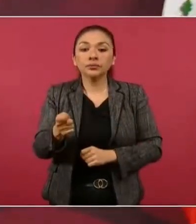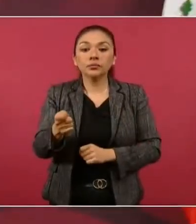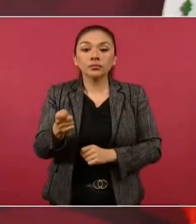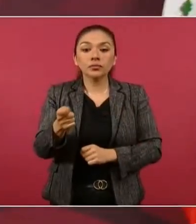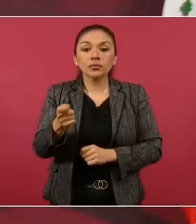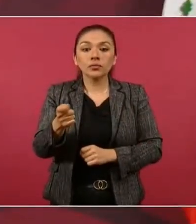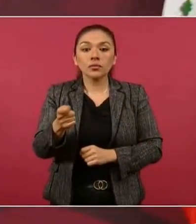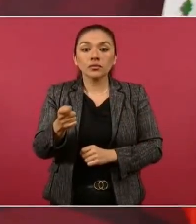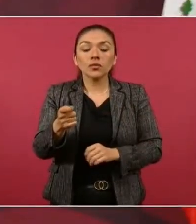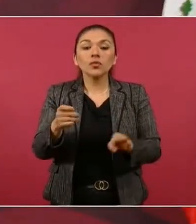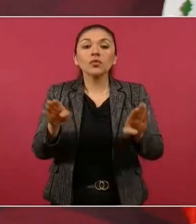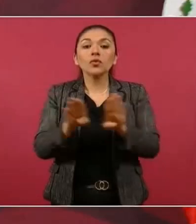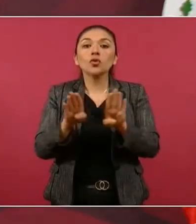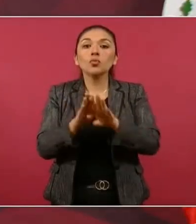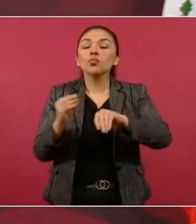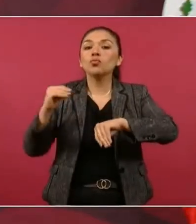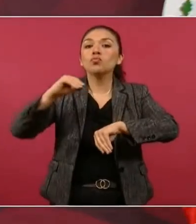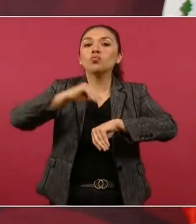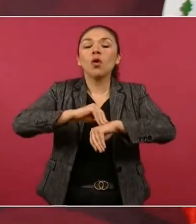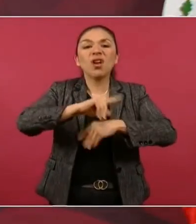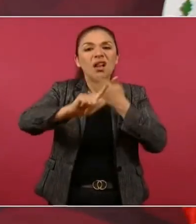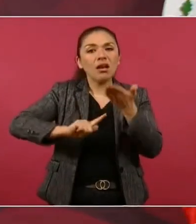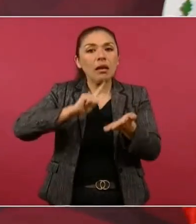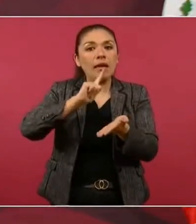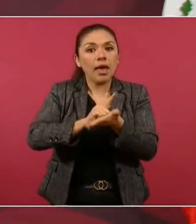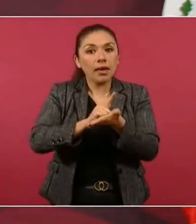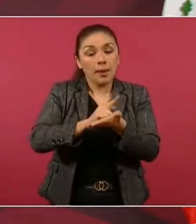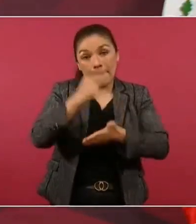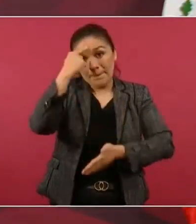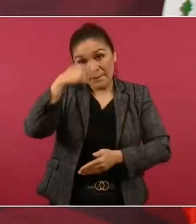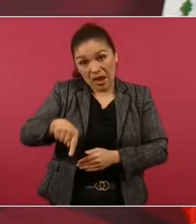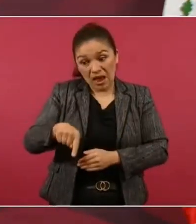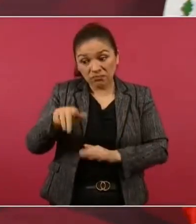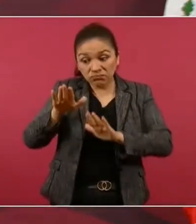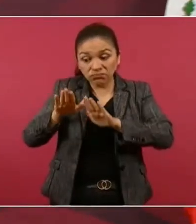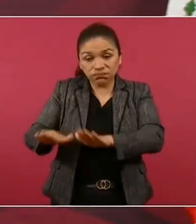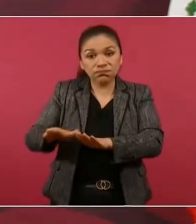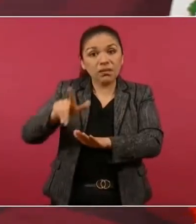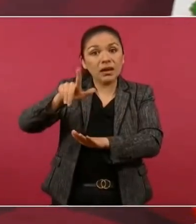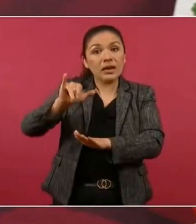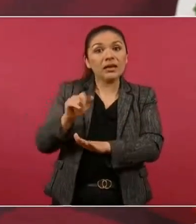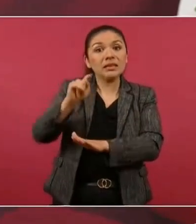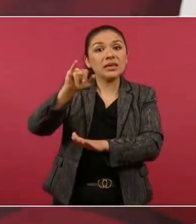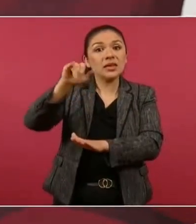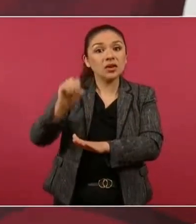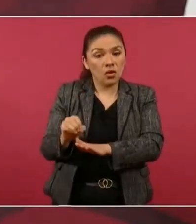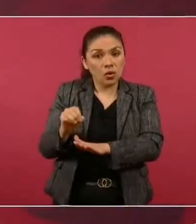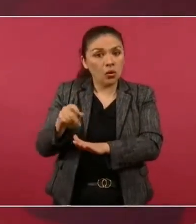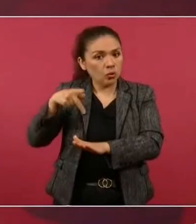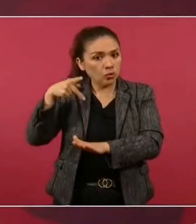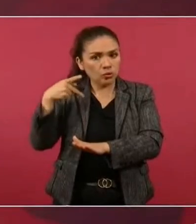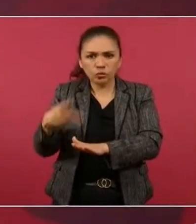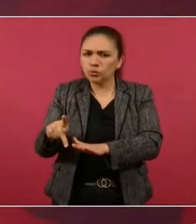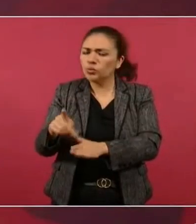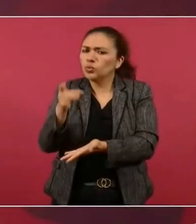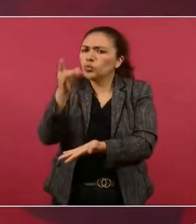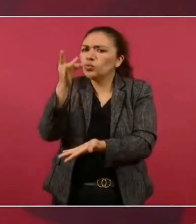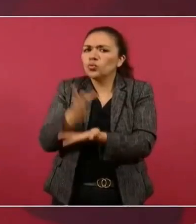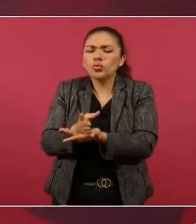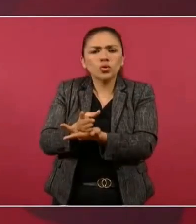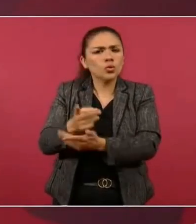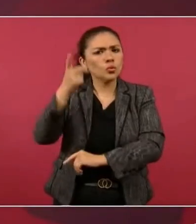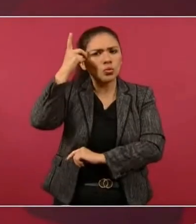la aplicación de la ley para que el litio sea en exclusiva